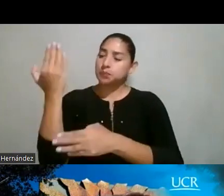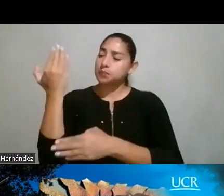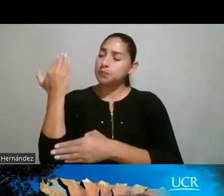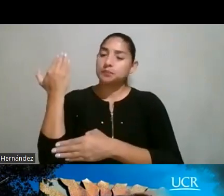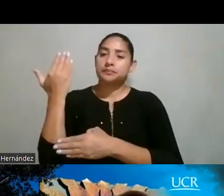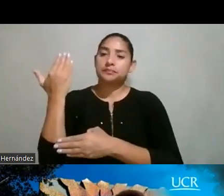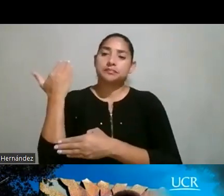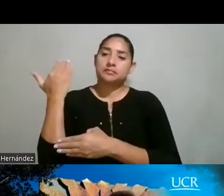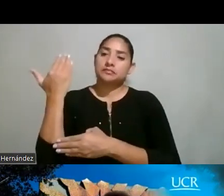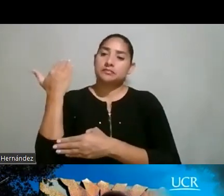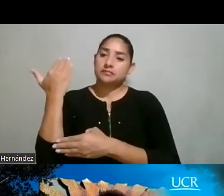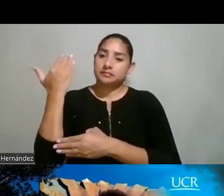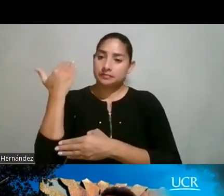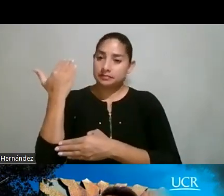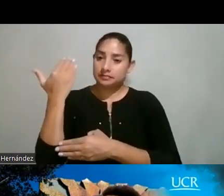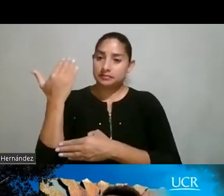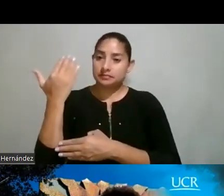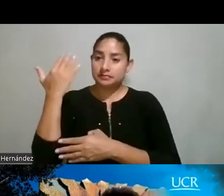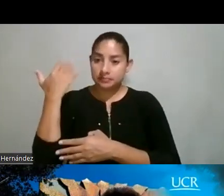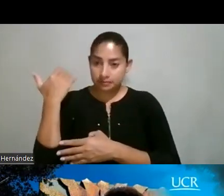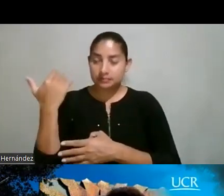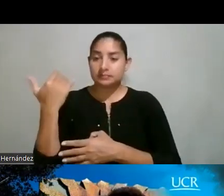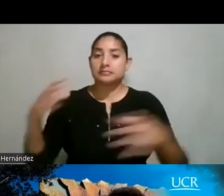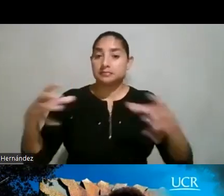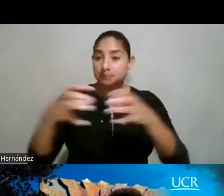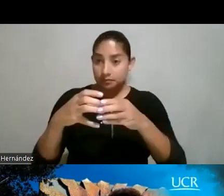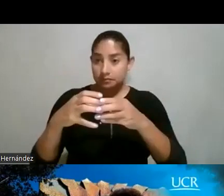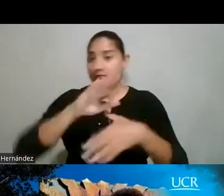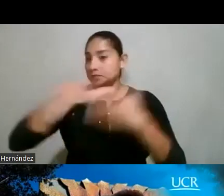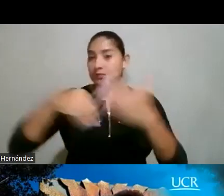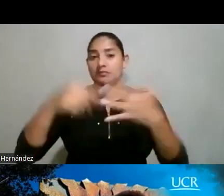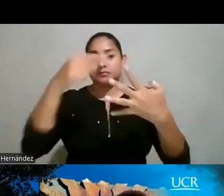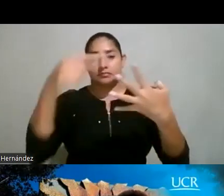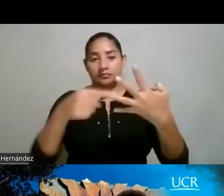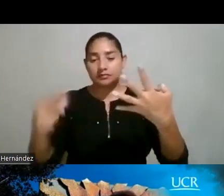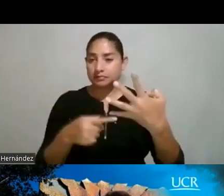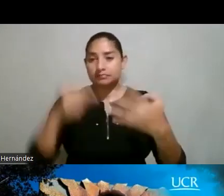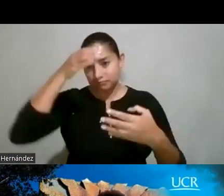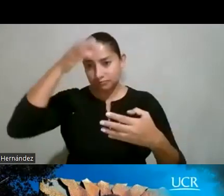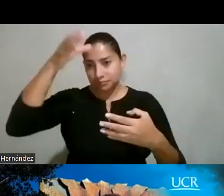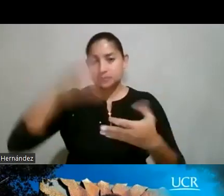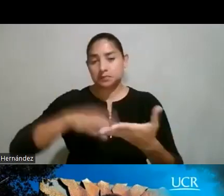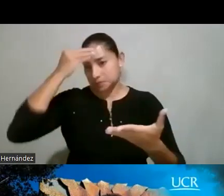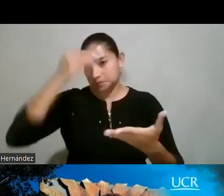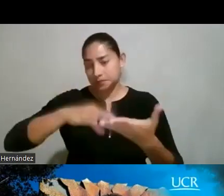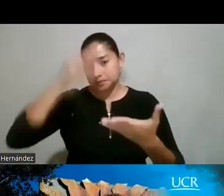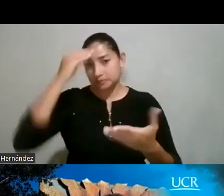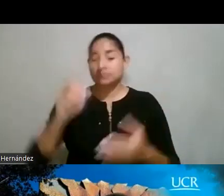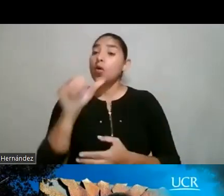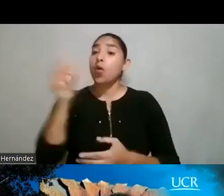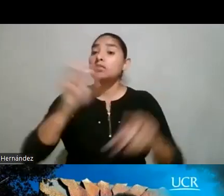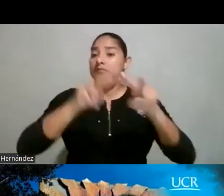para juntar estas áreas del conocimiento. Sin embargo, hay otras